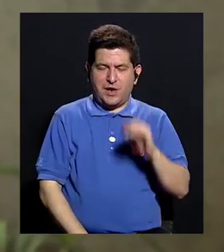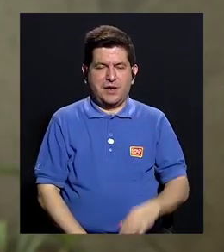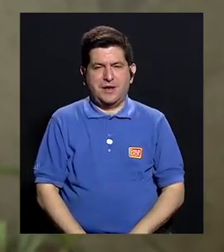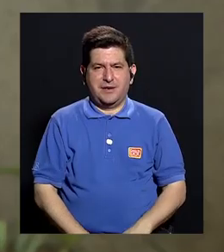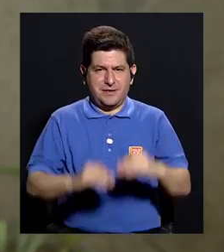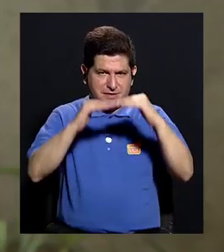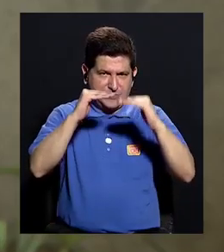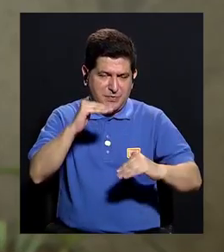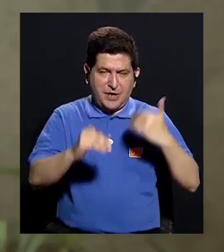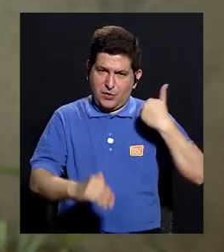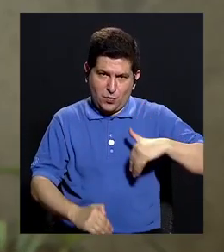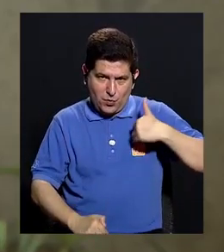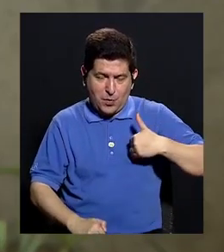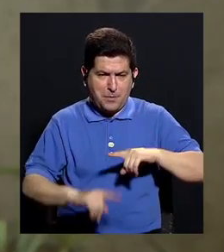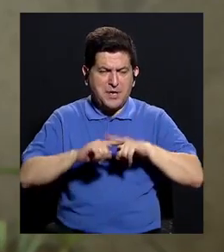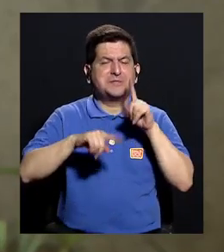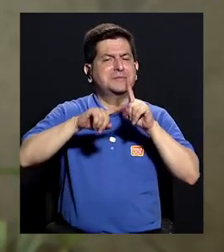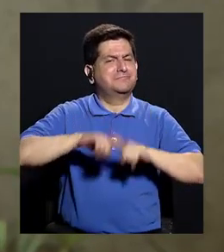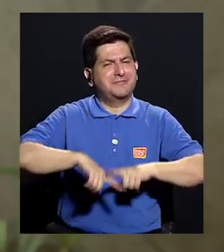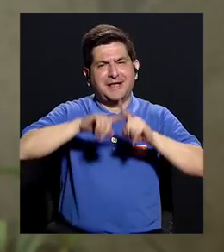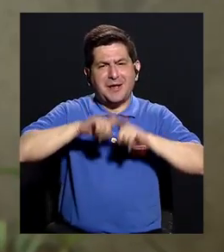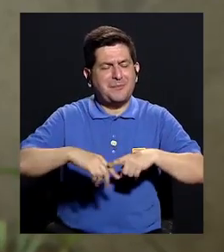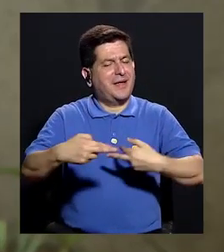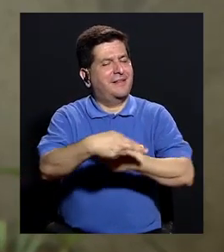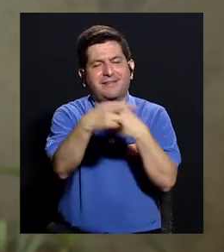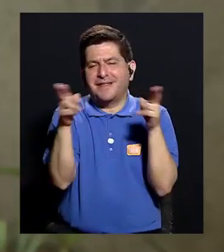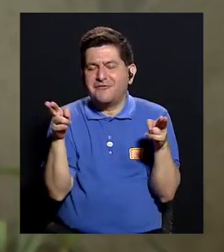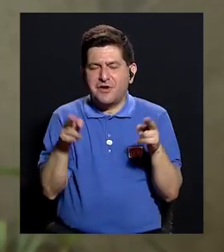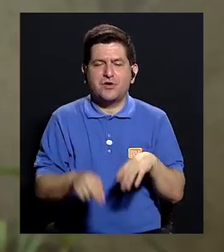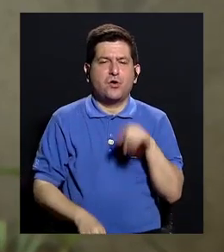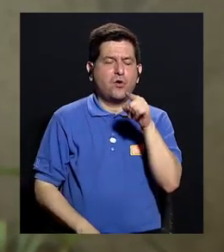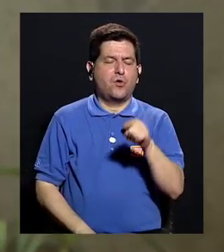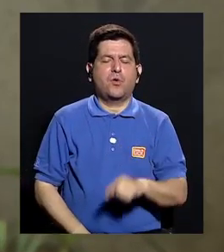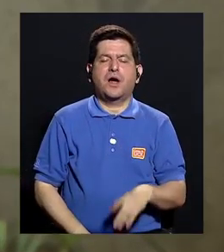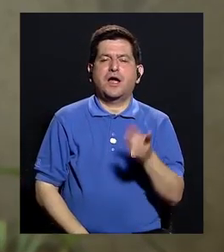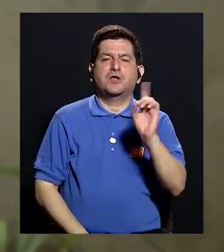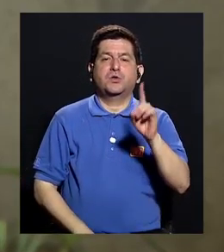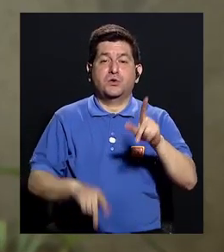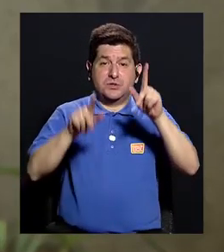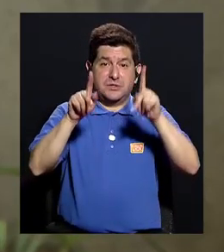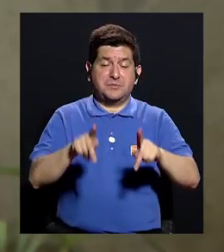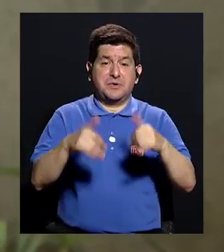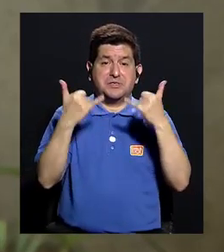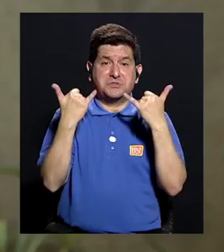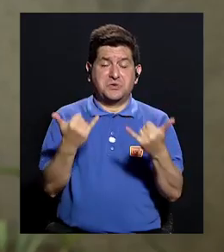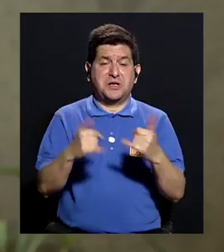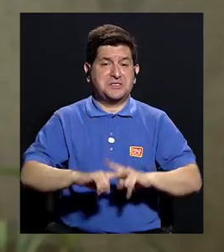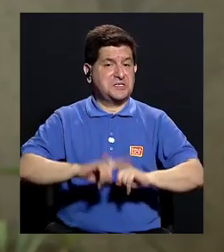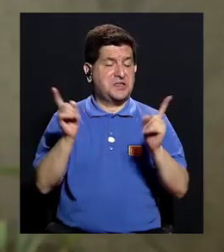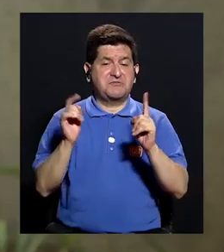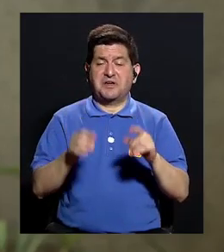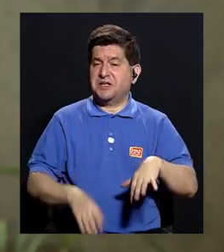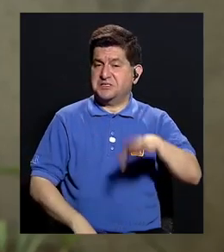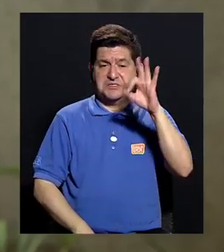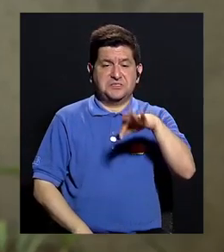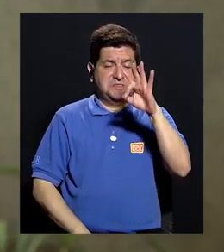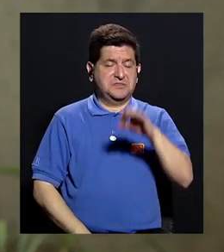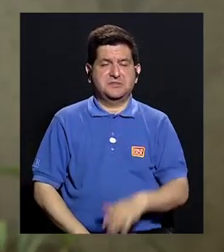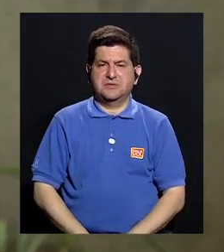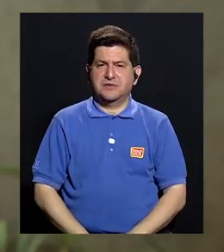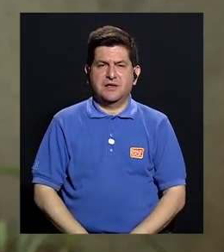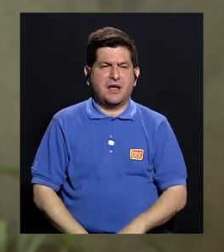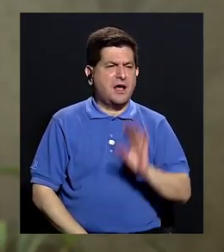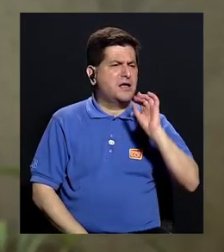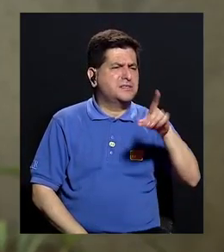que hombres, pero realmente eso depende de la región y de donde esté. Realmente casi ya ahora no hay ninguna diferencia. Hay